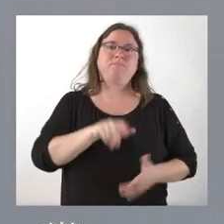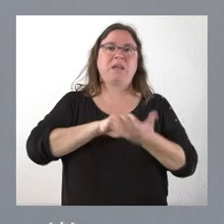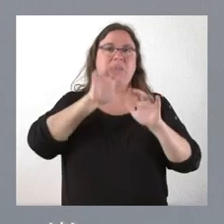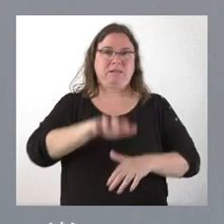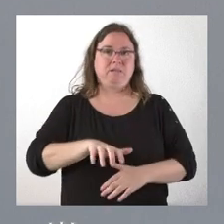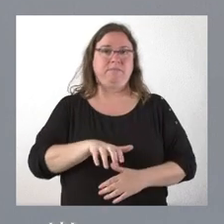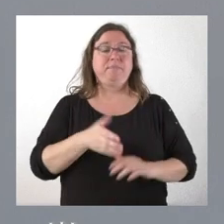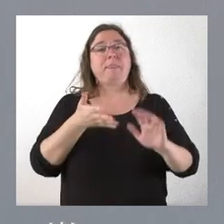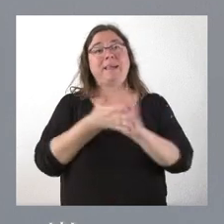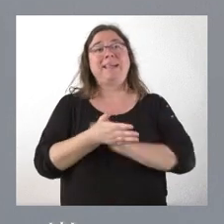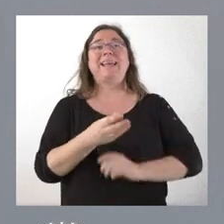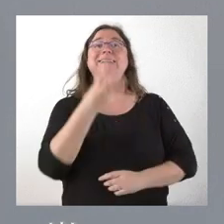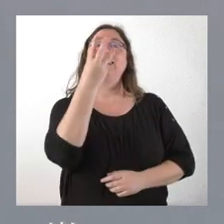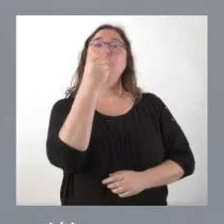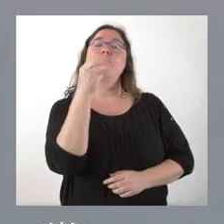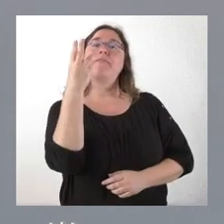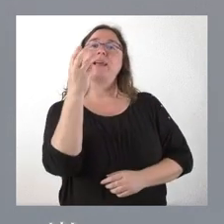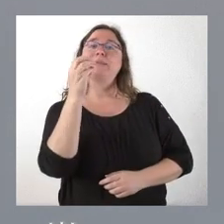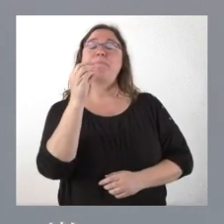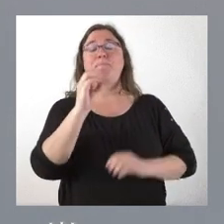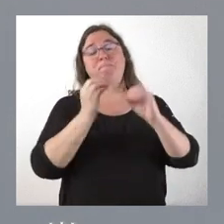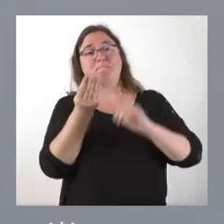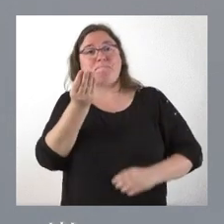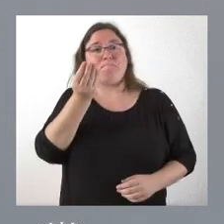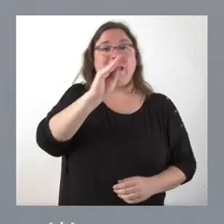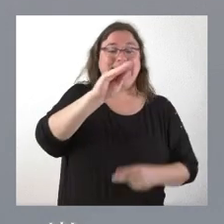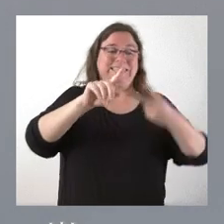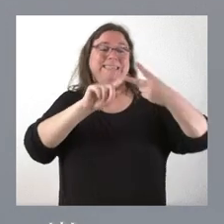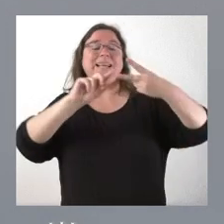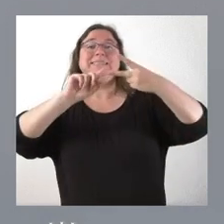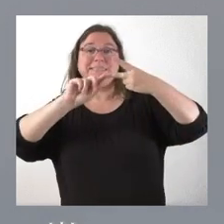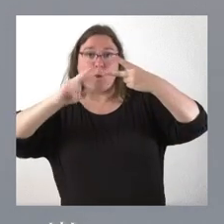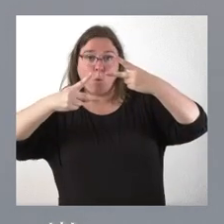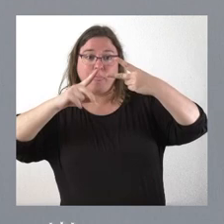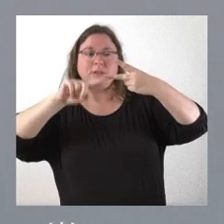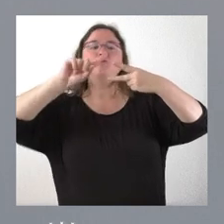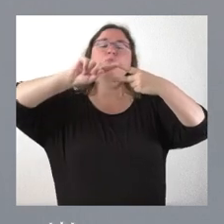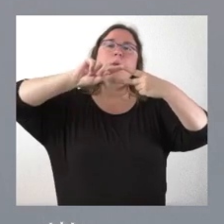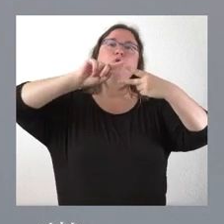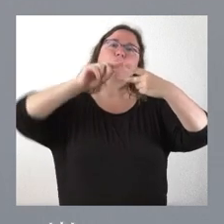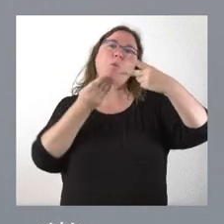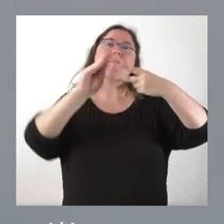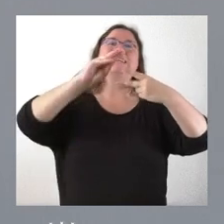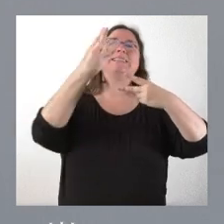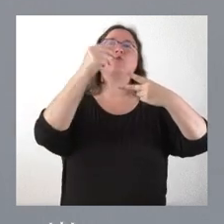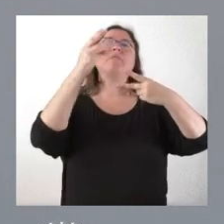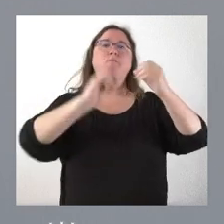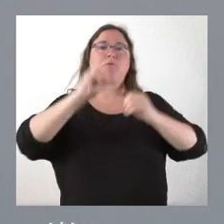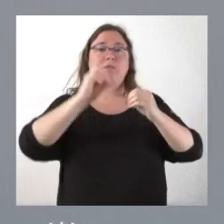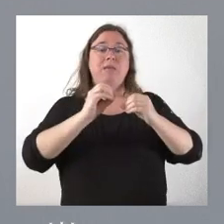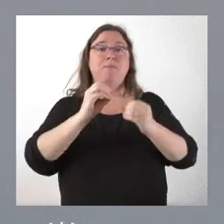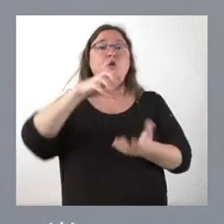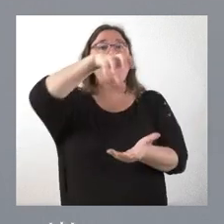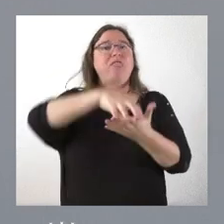3,3 veces más consultorios locales que la segunda comunidad autónoma con más consultorios locales. Y en el caso del centro de salud tenemos